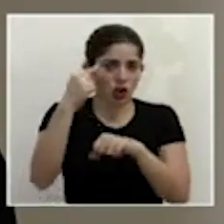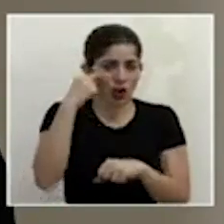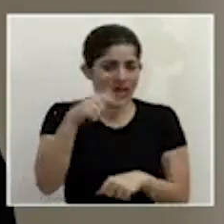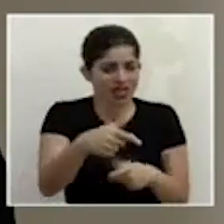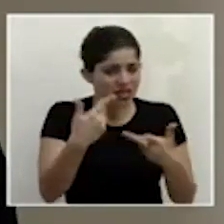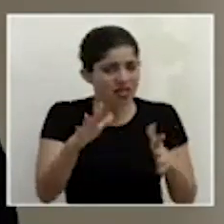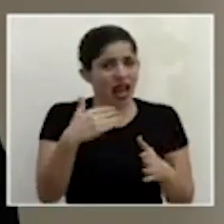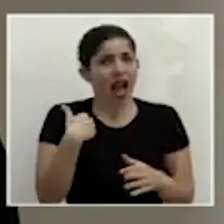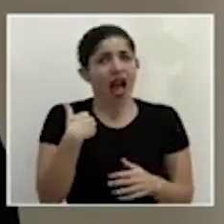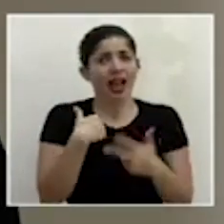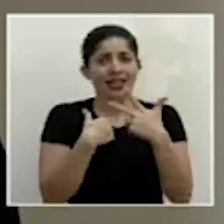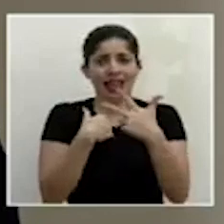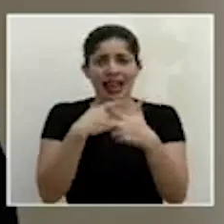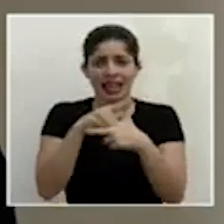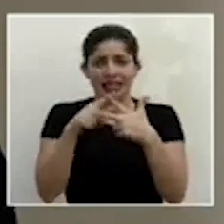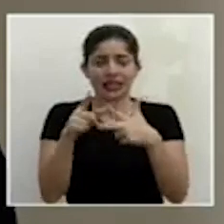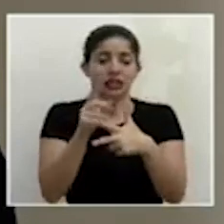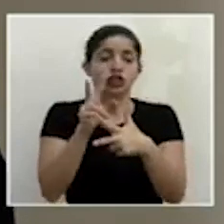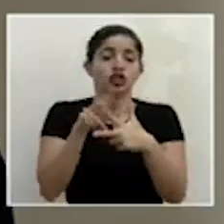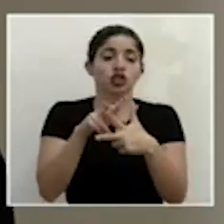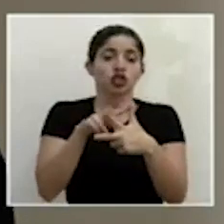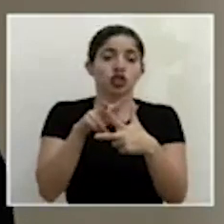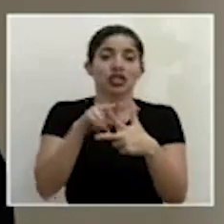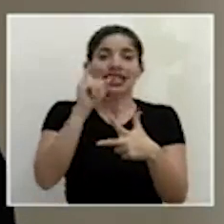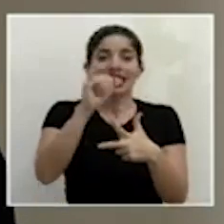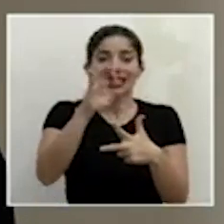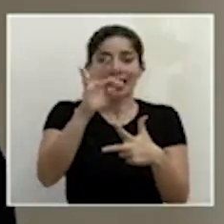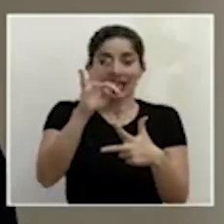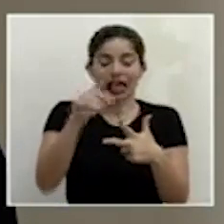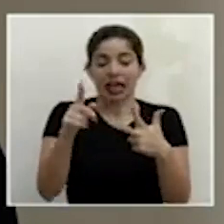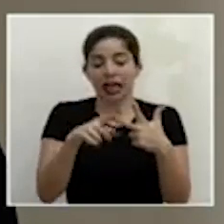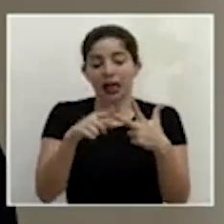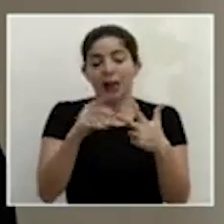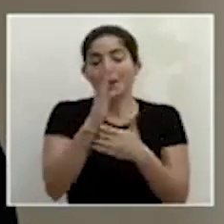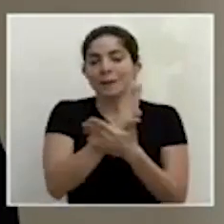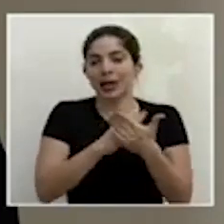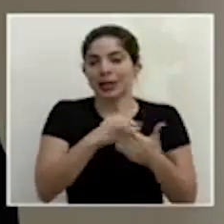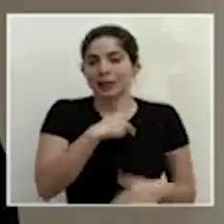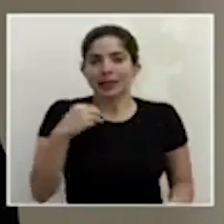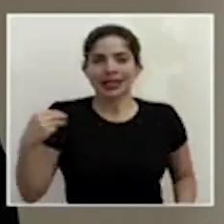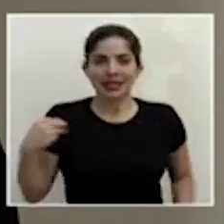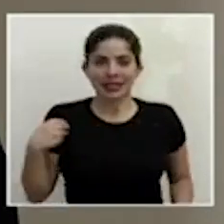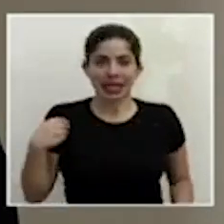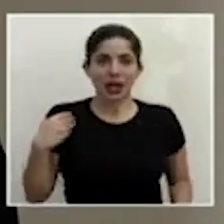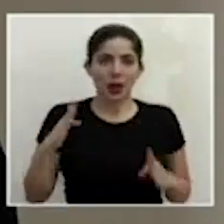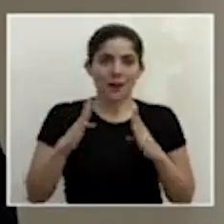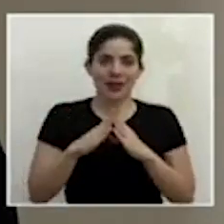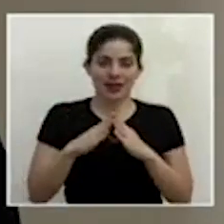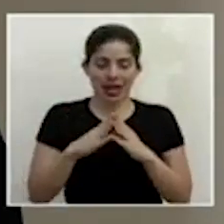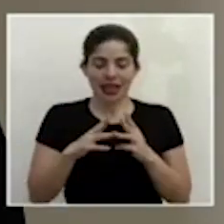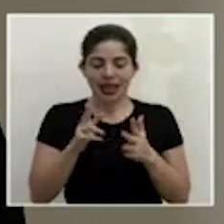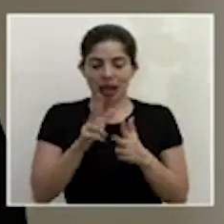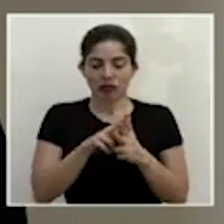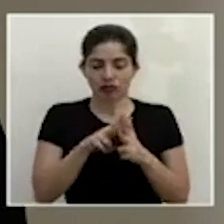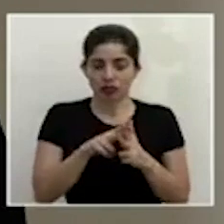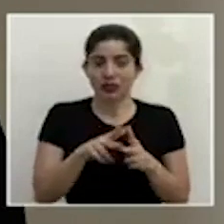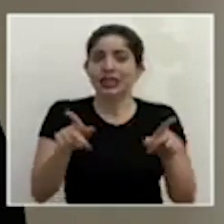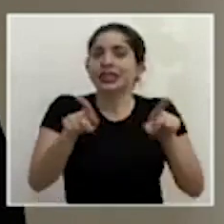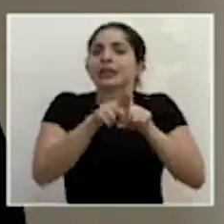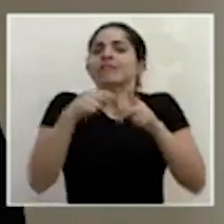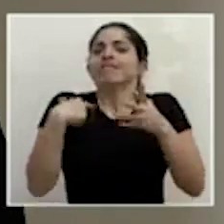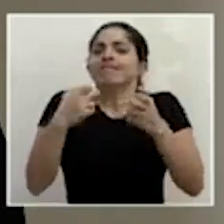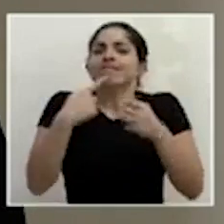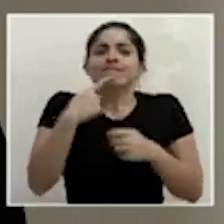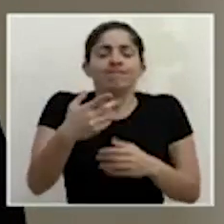protocolos dos presentados por el ICT y uno presentado por el Ministerio de Vivienda Quisiera también